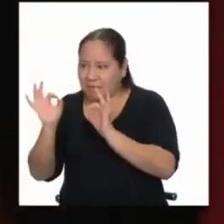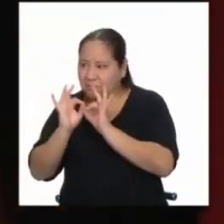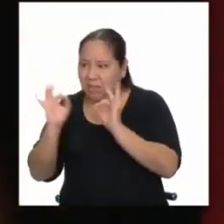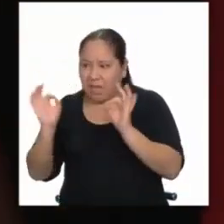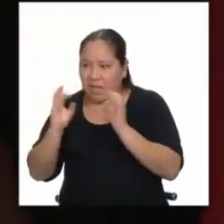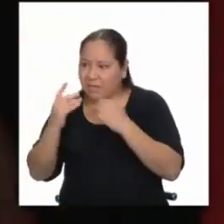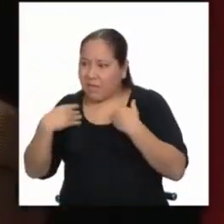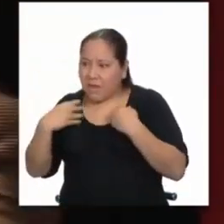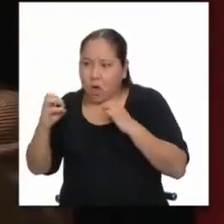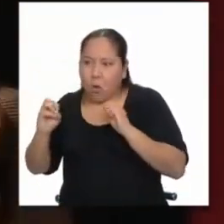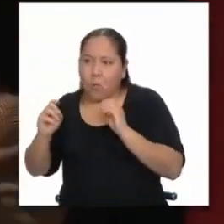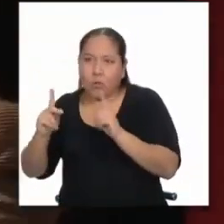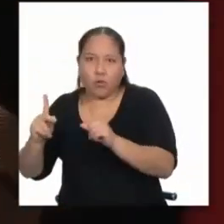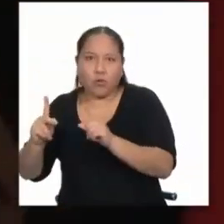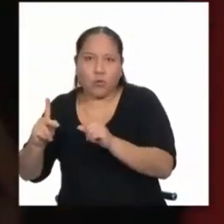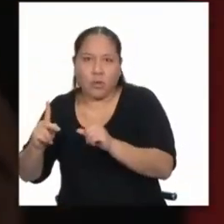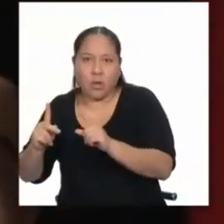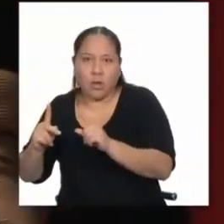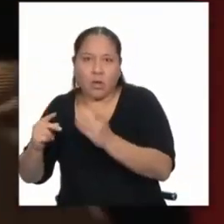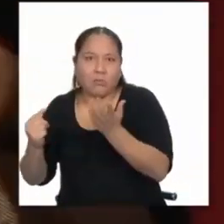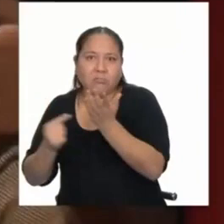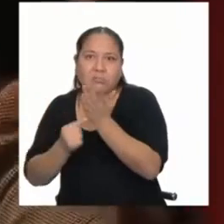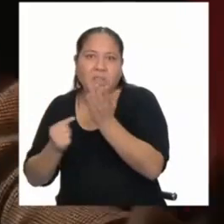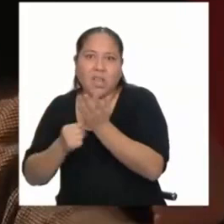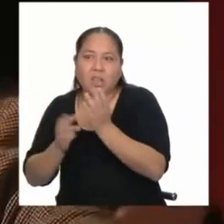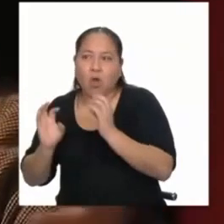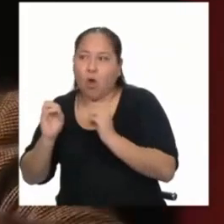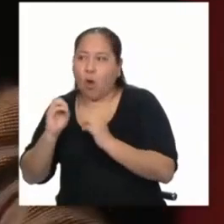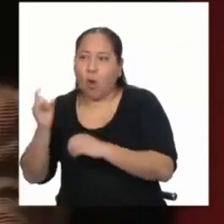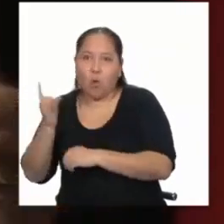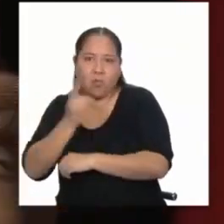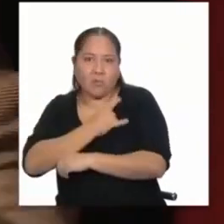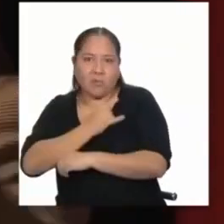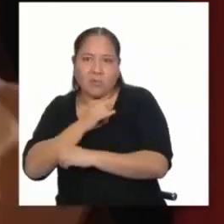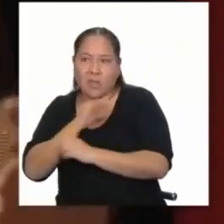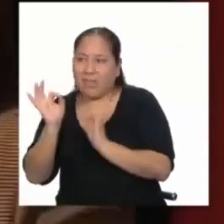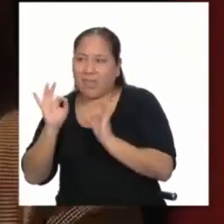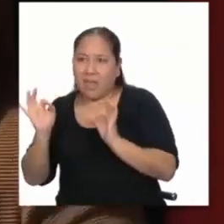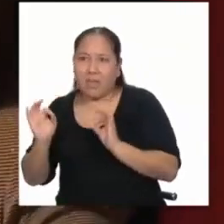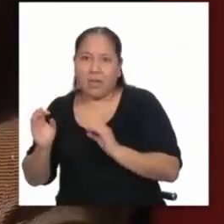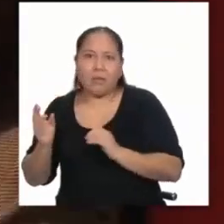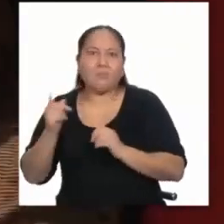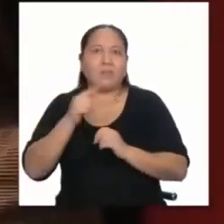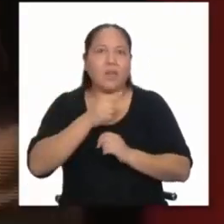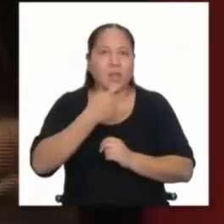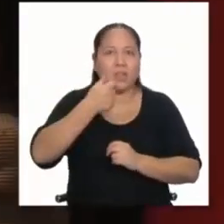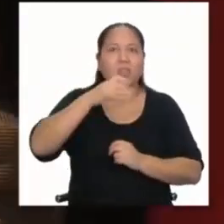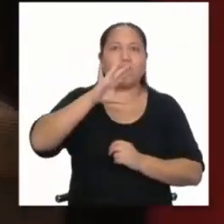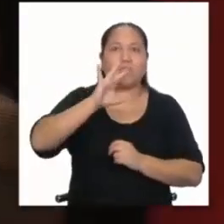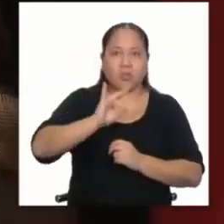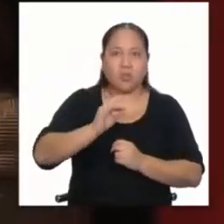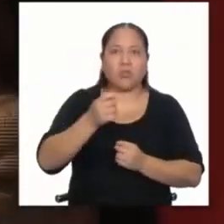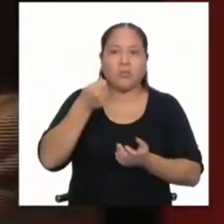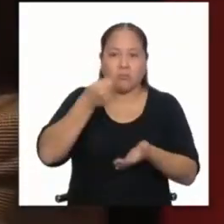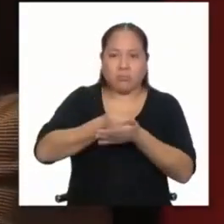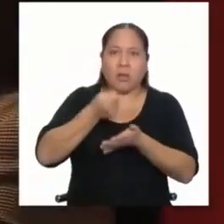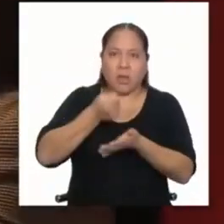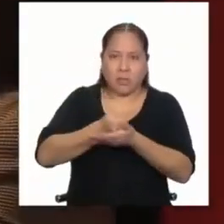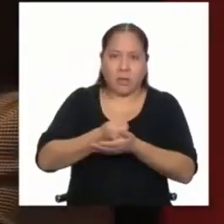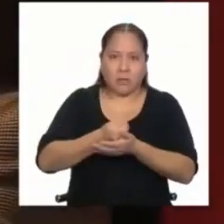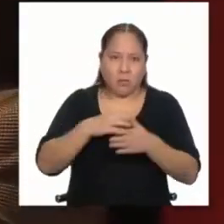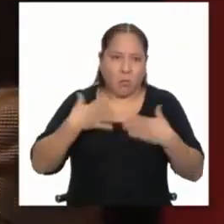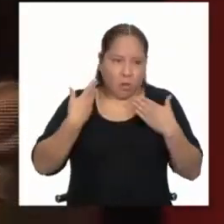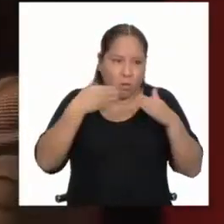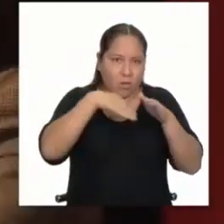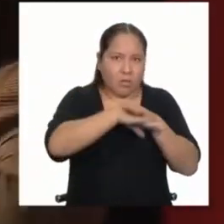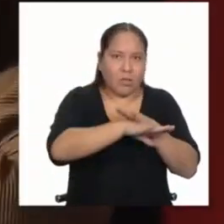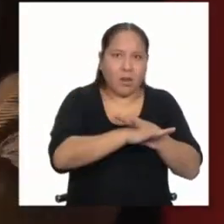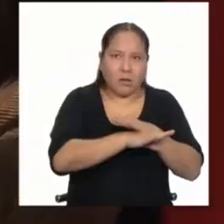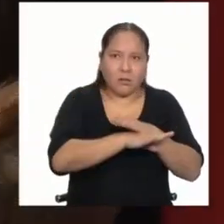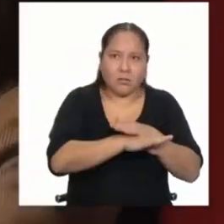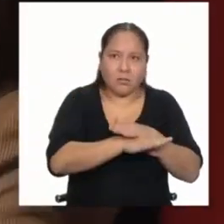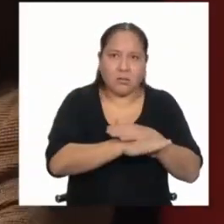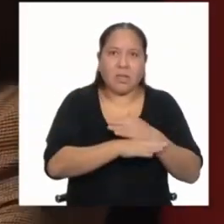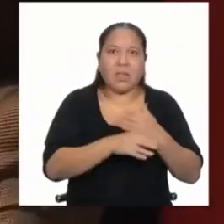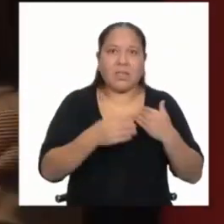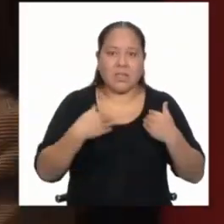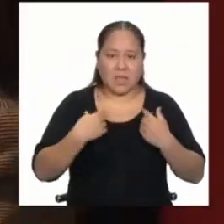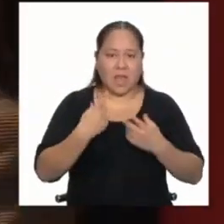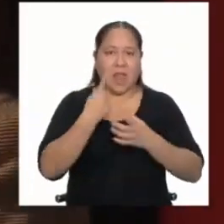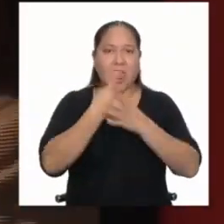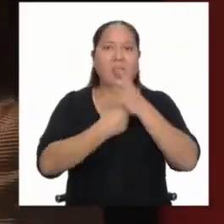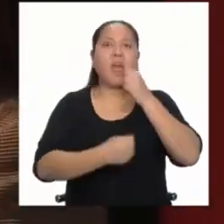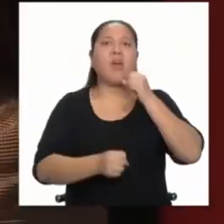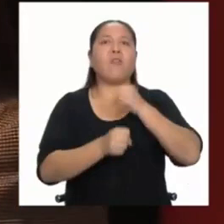chance de acceder a una educación técnica o una educación universitaria, a los 18 años tienen el medio económico para hacerlo, y tienen la